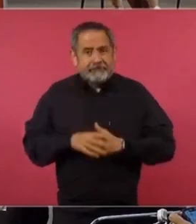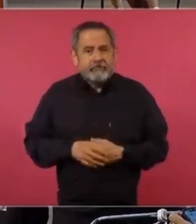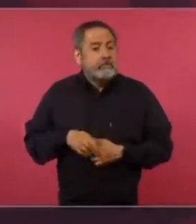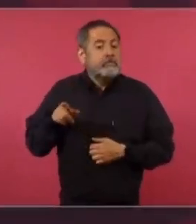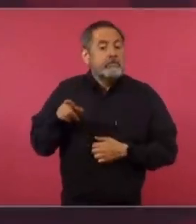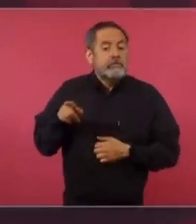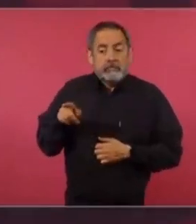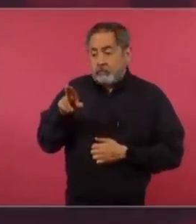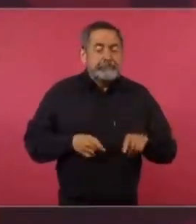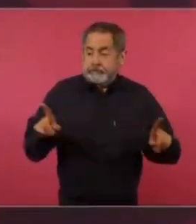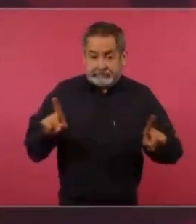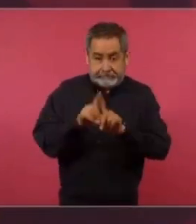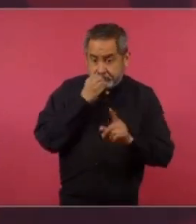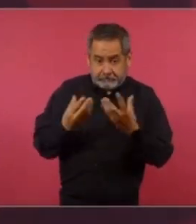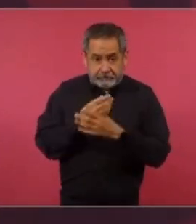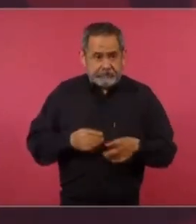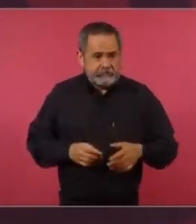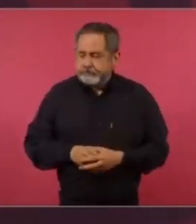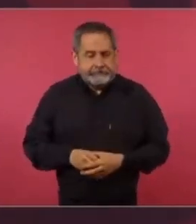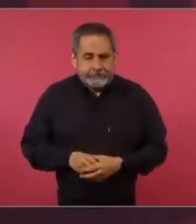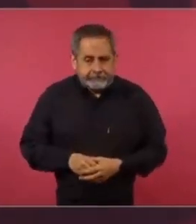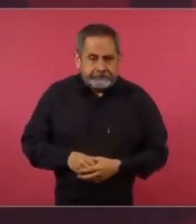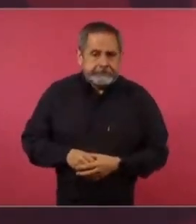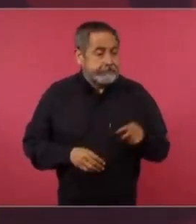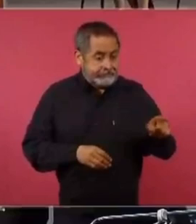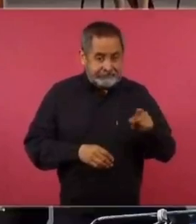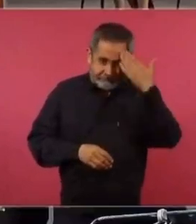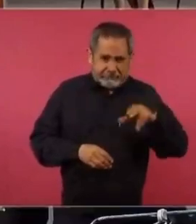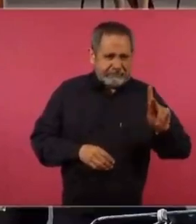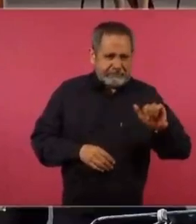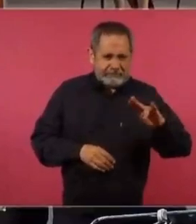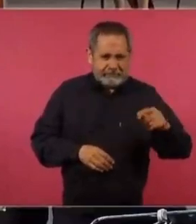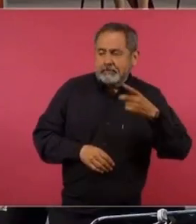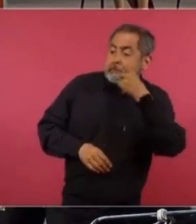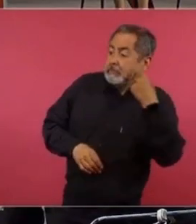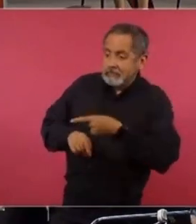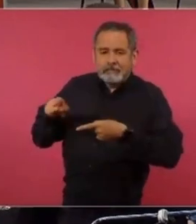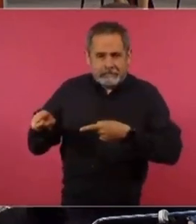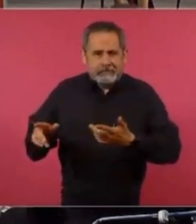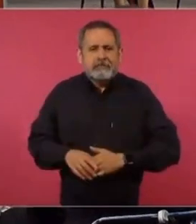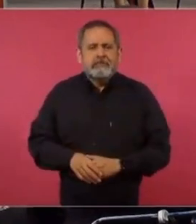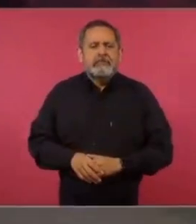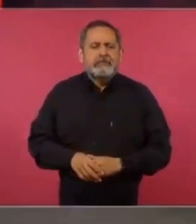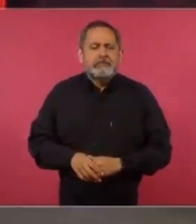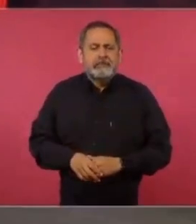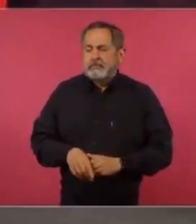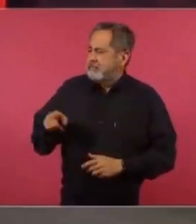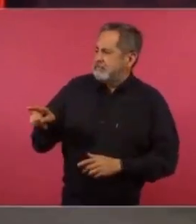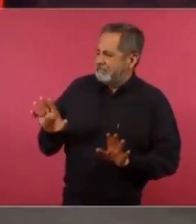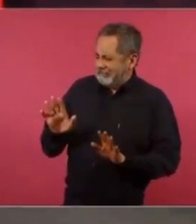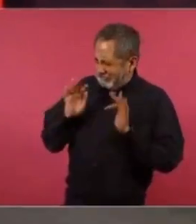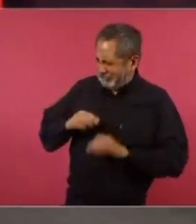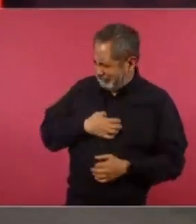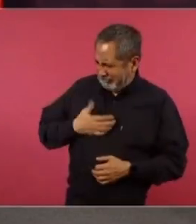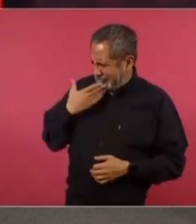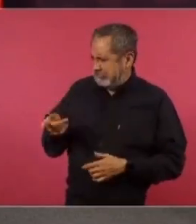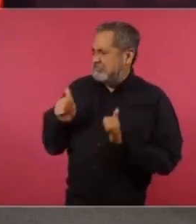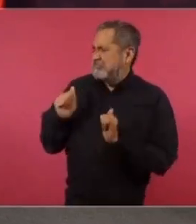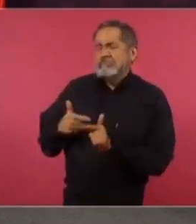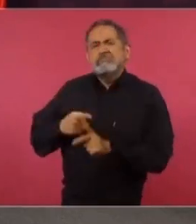Un desayuno con la presidenta. Y se atreve a decirle a la señora Piña a Rosicela. Pero si tú tienes que estar contenta.